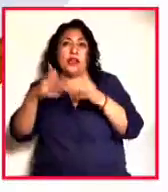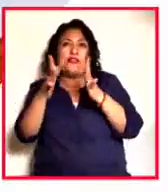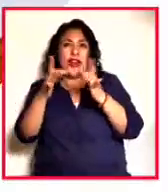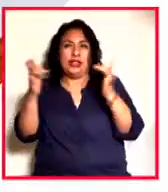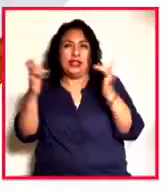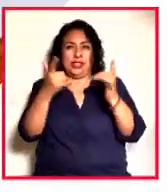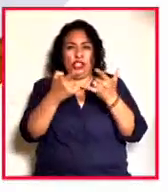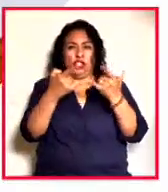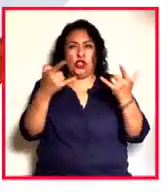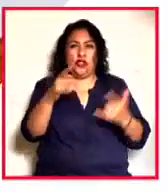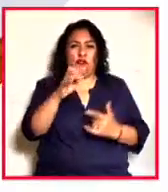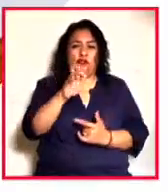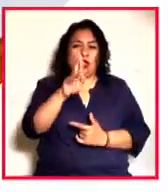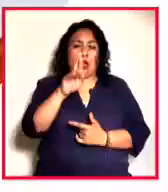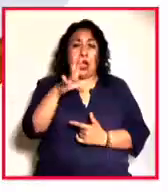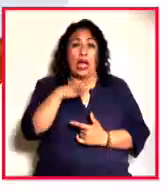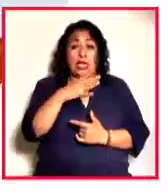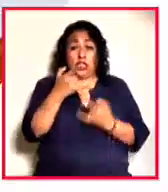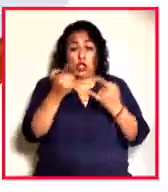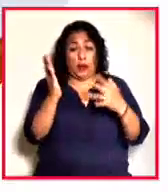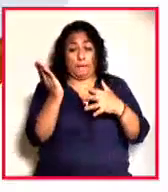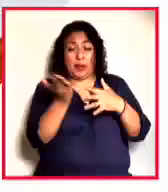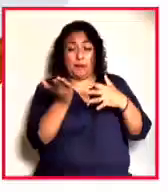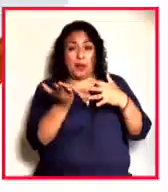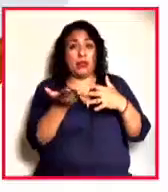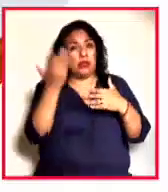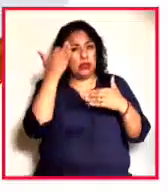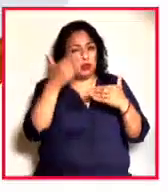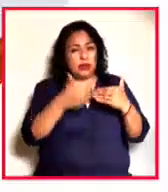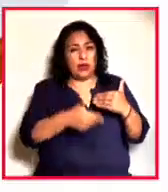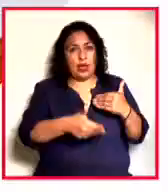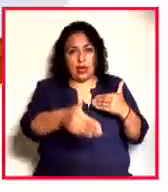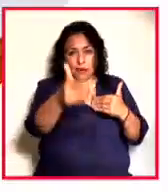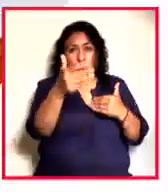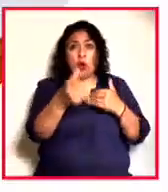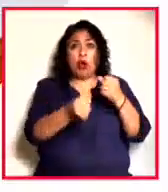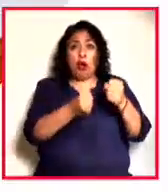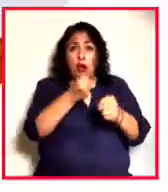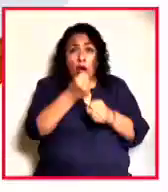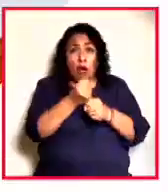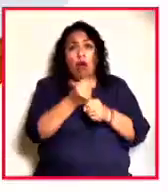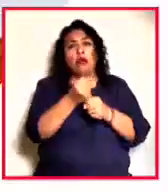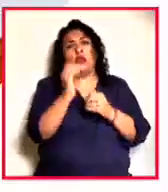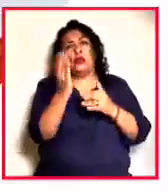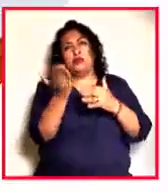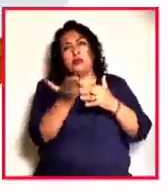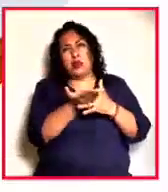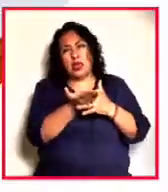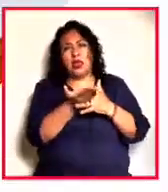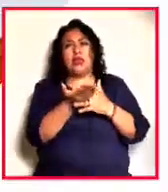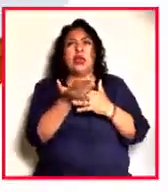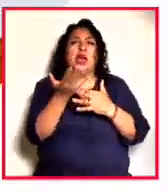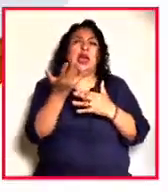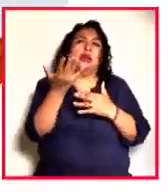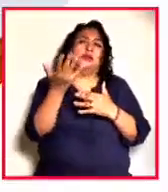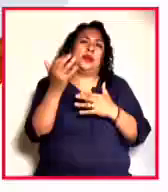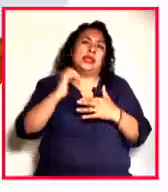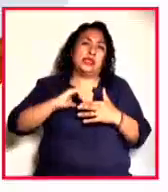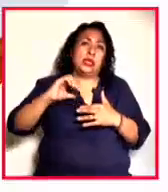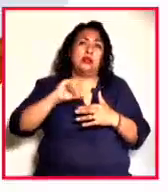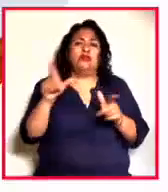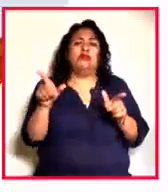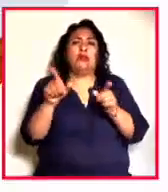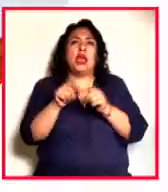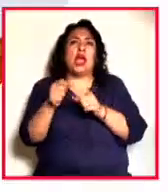Brodel, que divide la historia conforme a la larga duración, miles de años, duración media, décadas y siglos, y la corta duración,